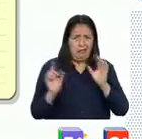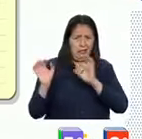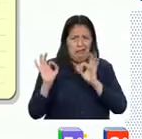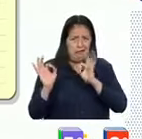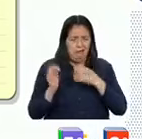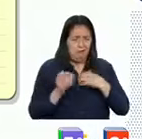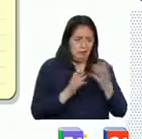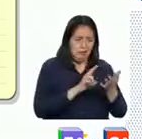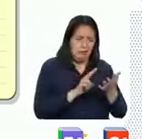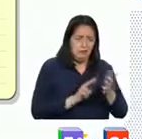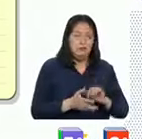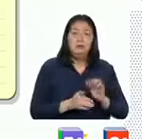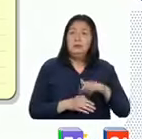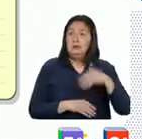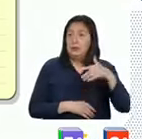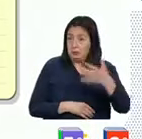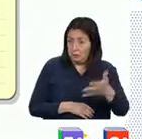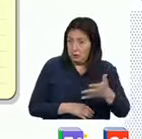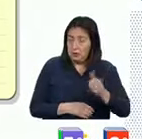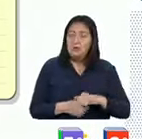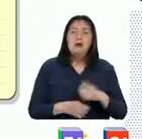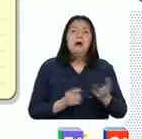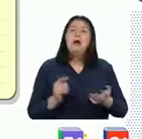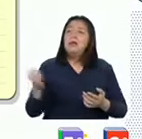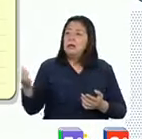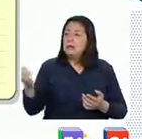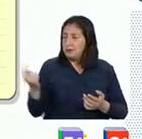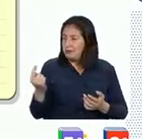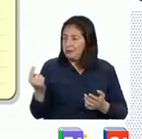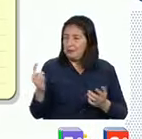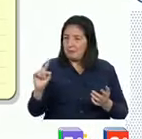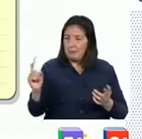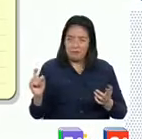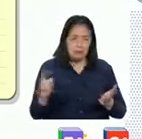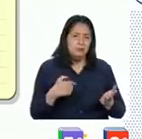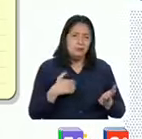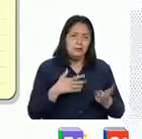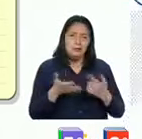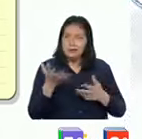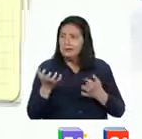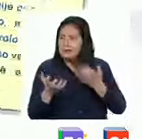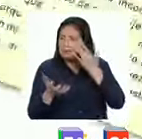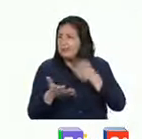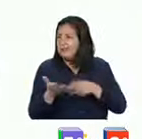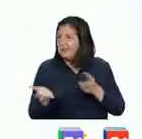con mi lectura. Luego de esa vez, él me pregunta si quiere saber que estoy leyendo.